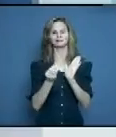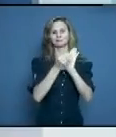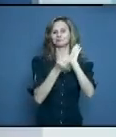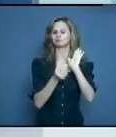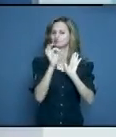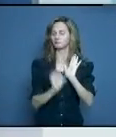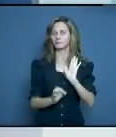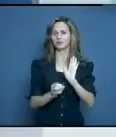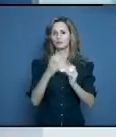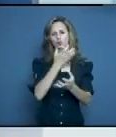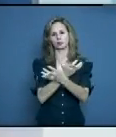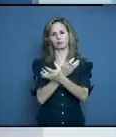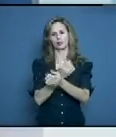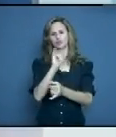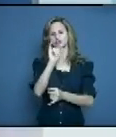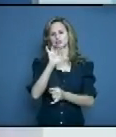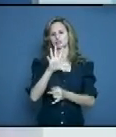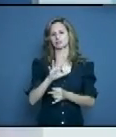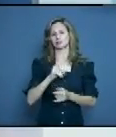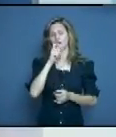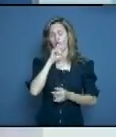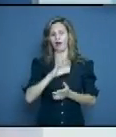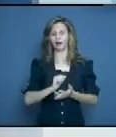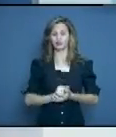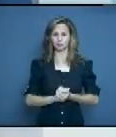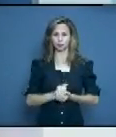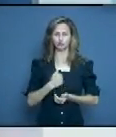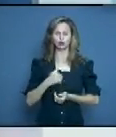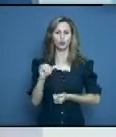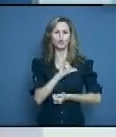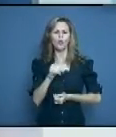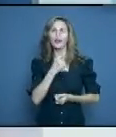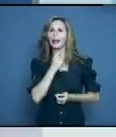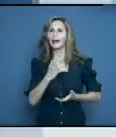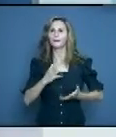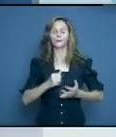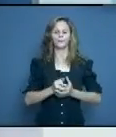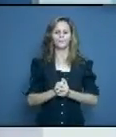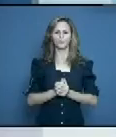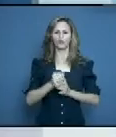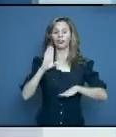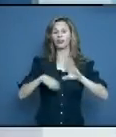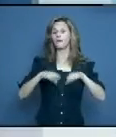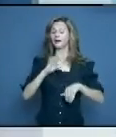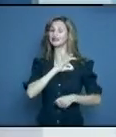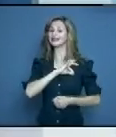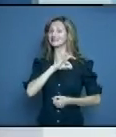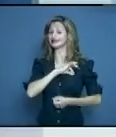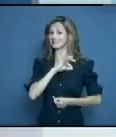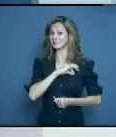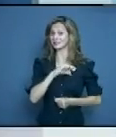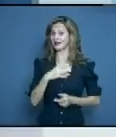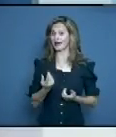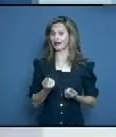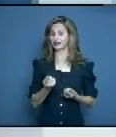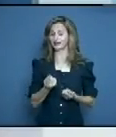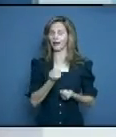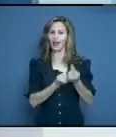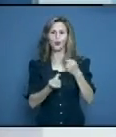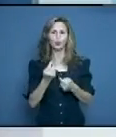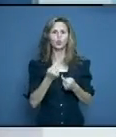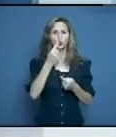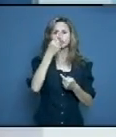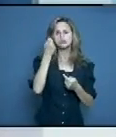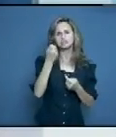65 años. Yo tengo también riesgo dependiendo de la sintomatología. Acuérdate que hay síntomas más ligeros y otros síntomas